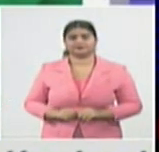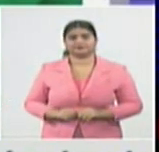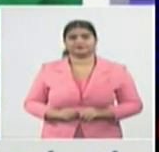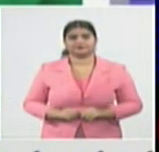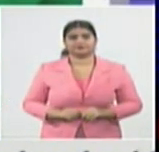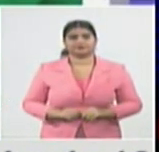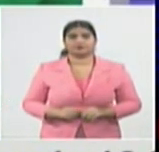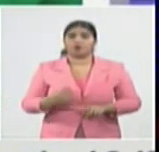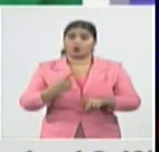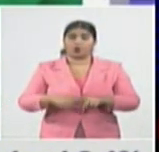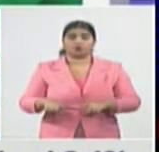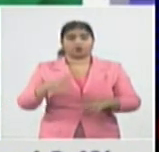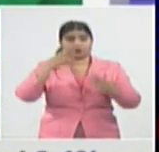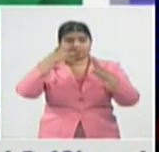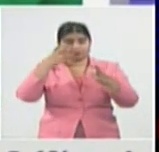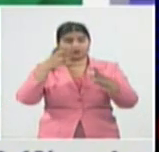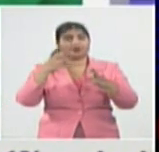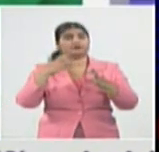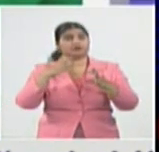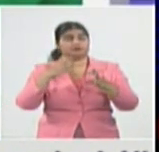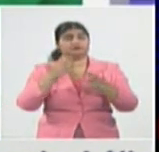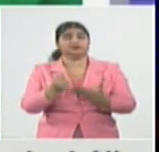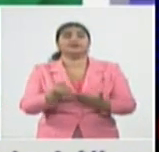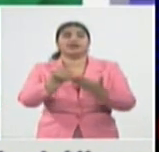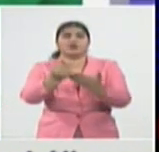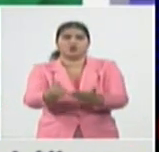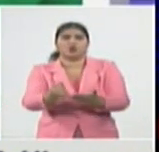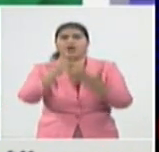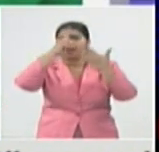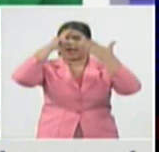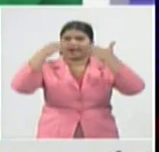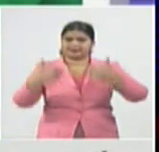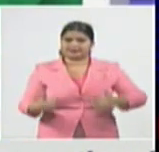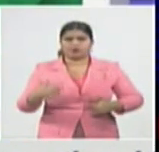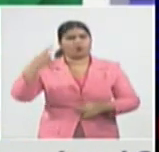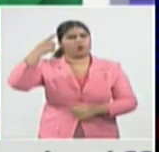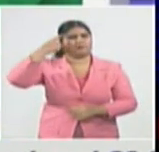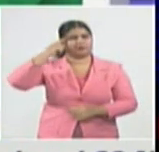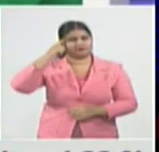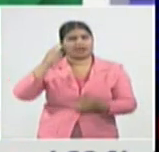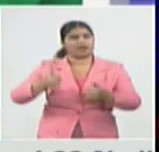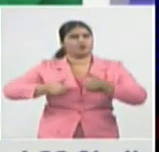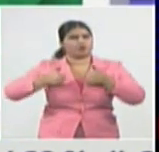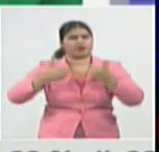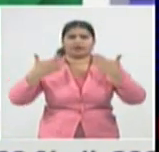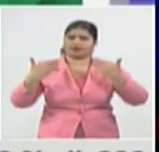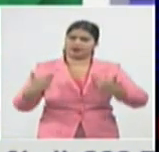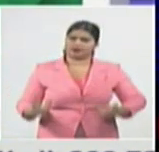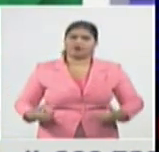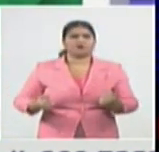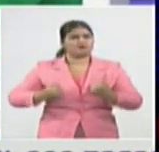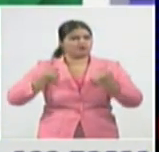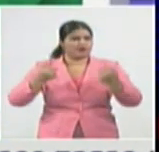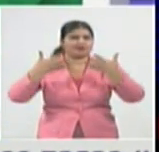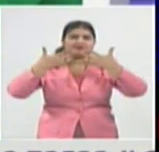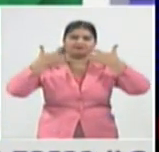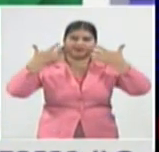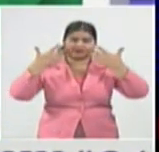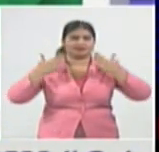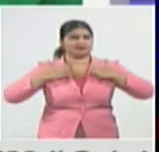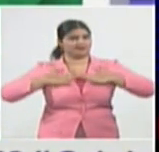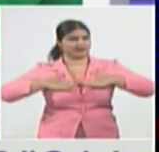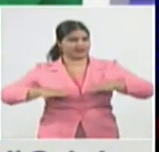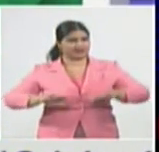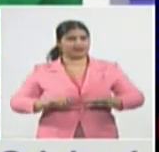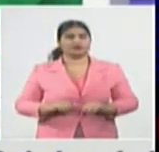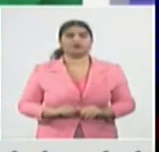formal dígase aquí todas las instituciones sociales aquí estamos hablando de las instituciones de salud en la cual nuestros médicos han venido jugando un